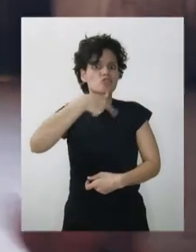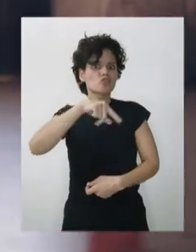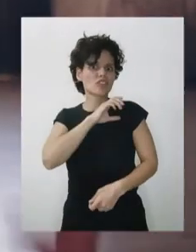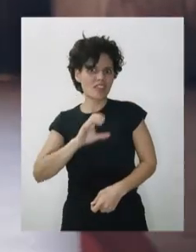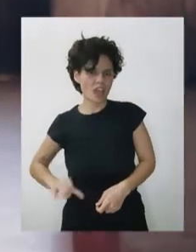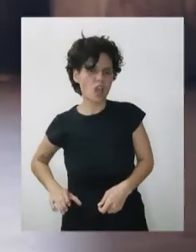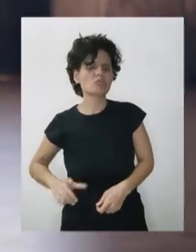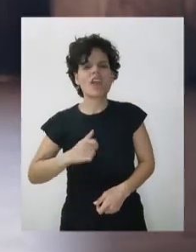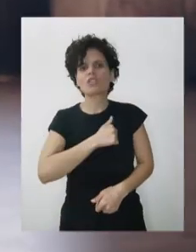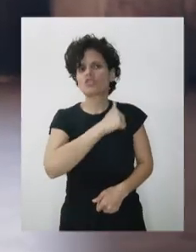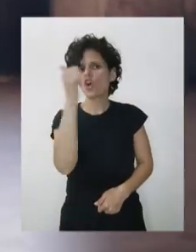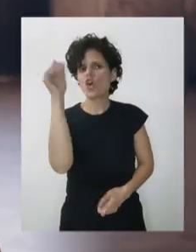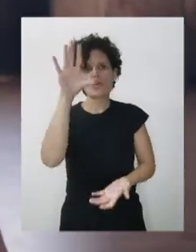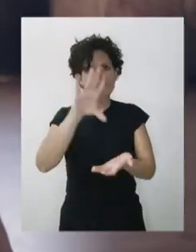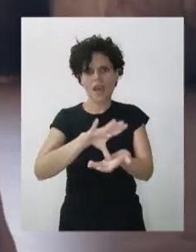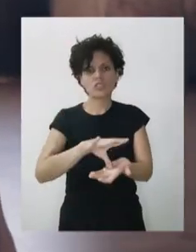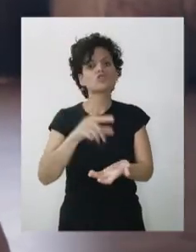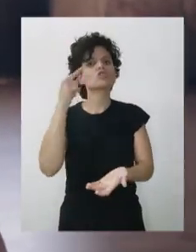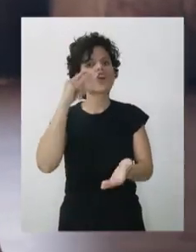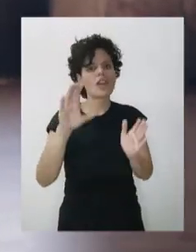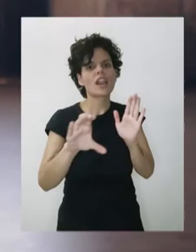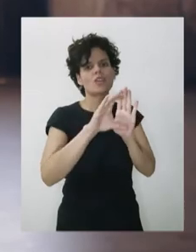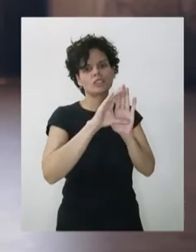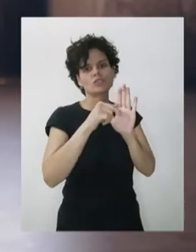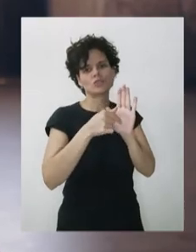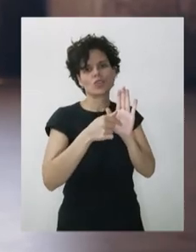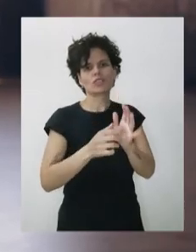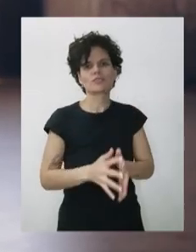país. Esa la idea de una constitución que hay.